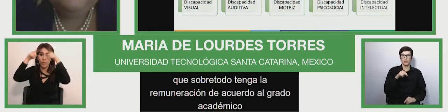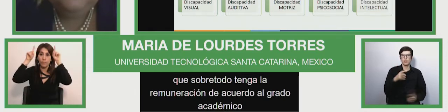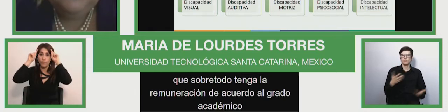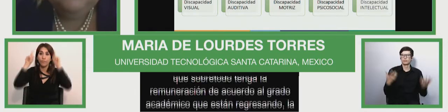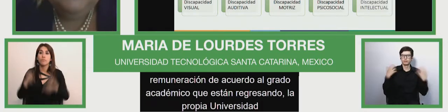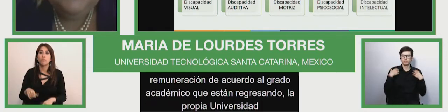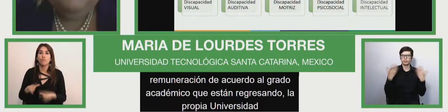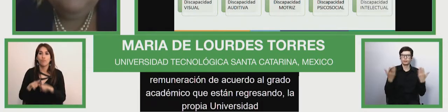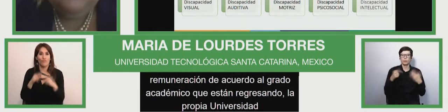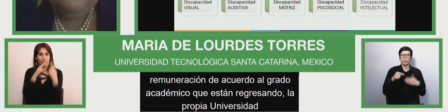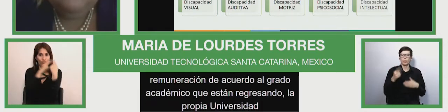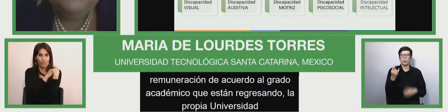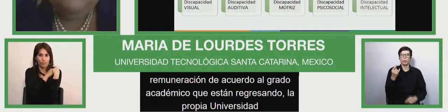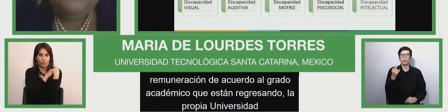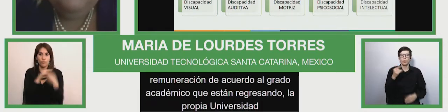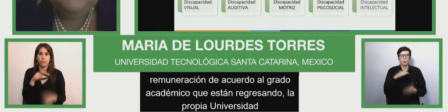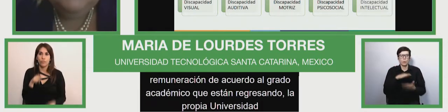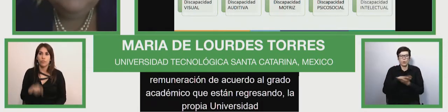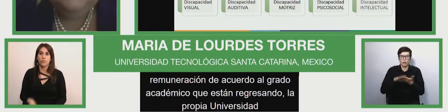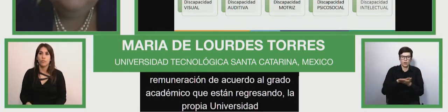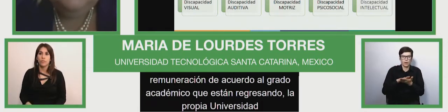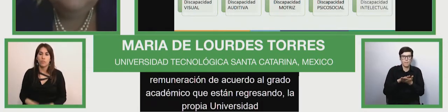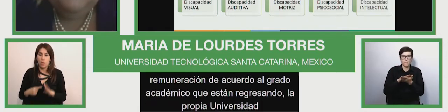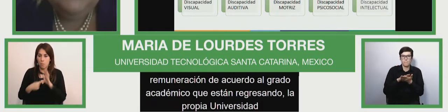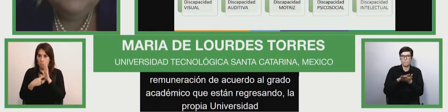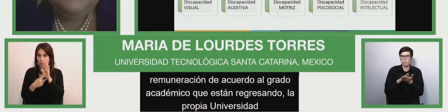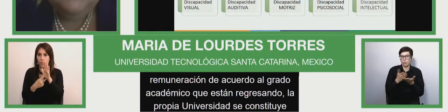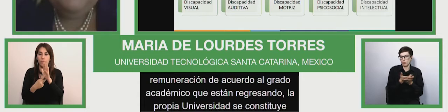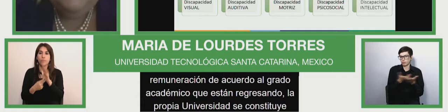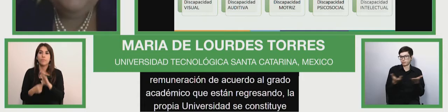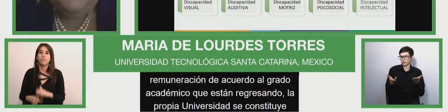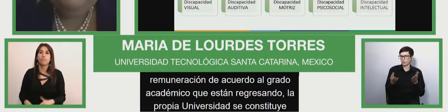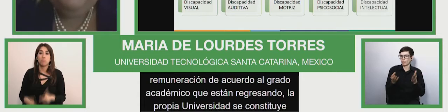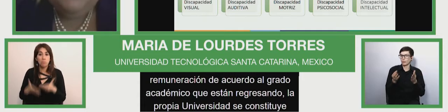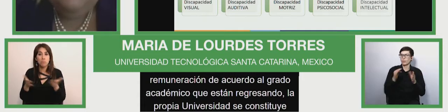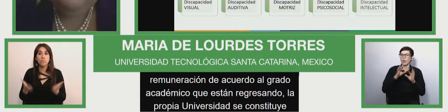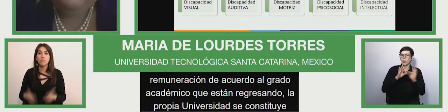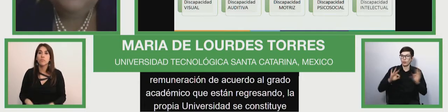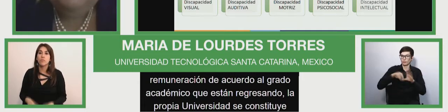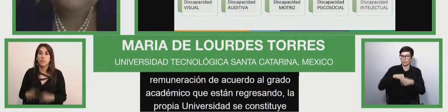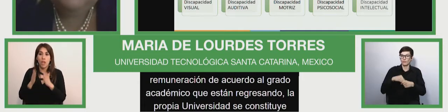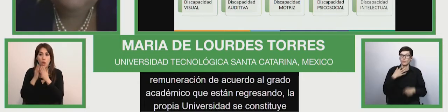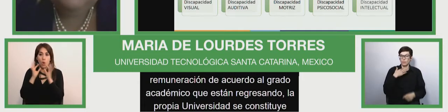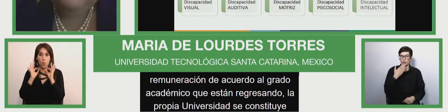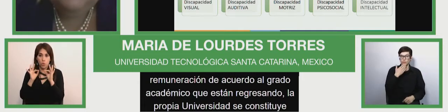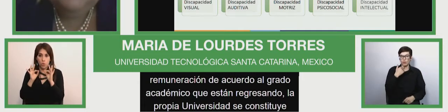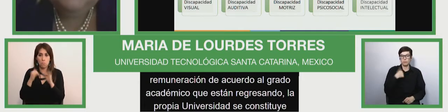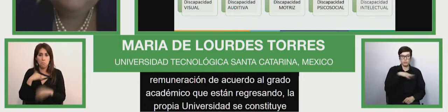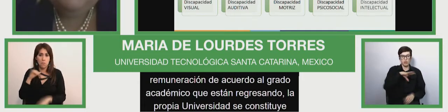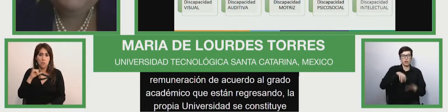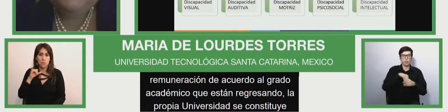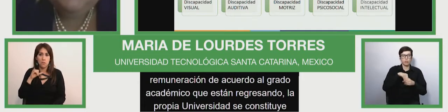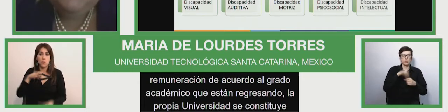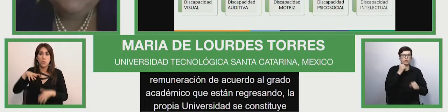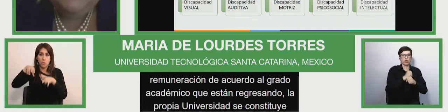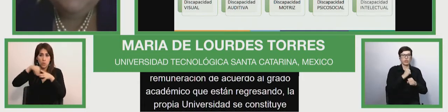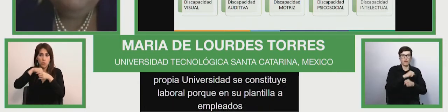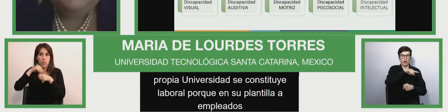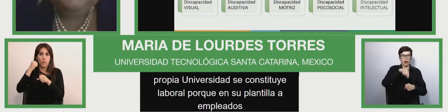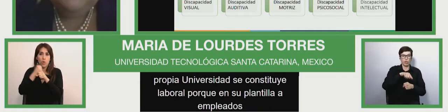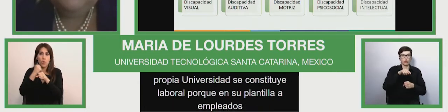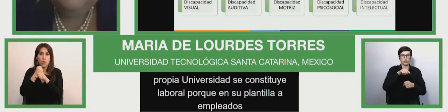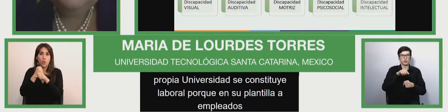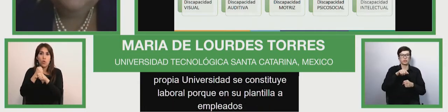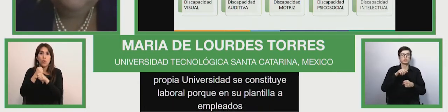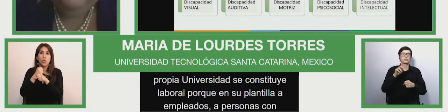constituye como un ejemplo de inclusión laboral porque tiene en su plantilla a empleados a personas con discapacidad cabe